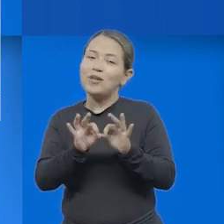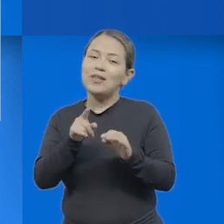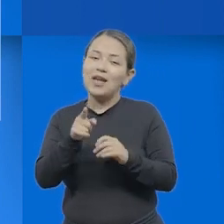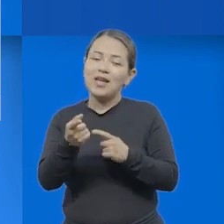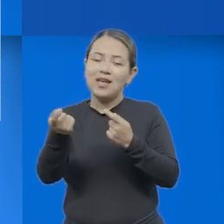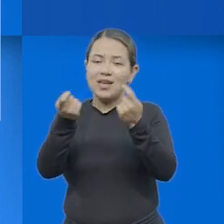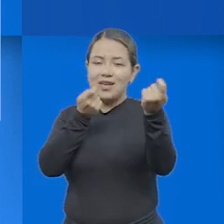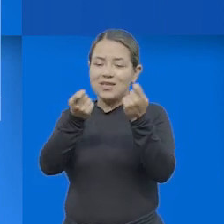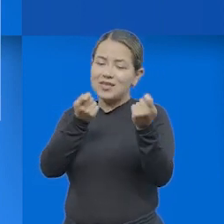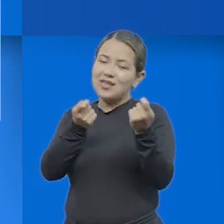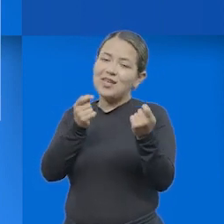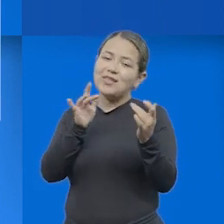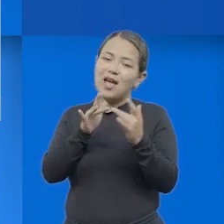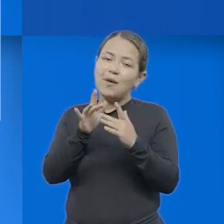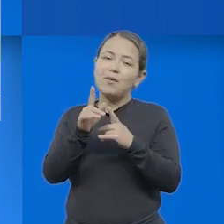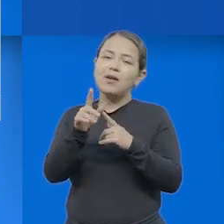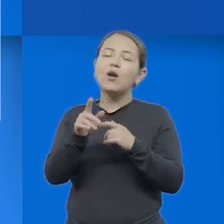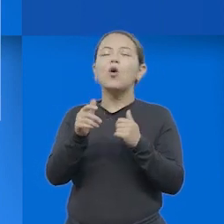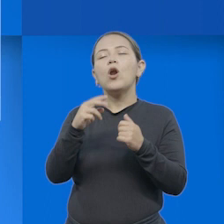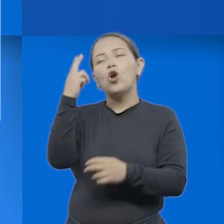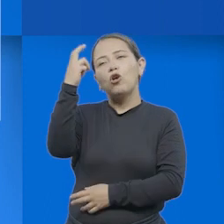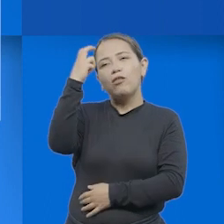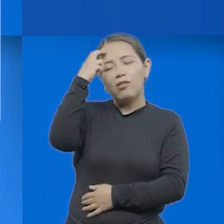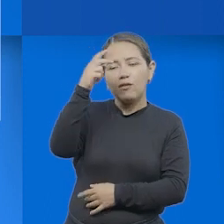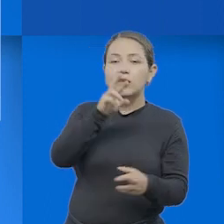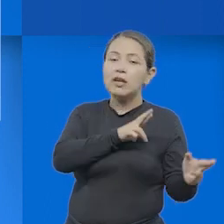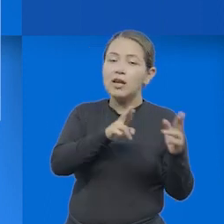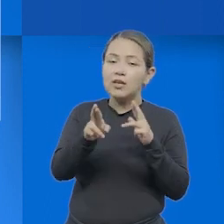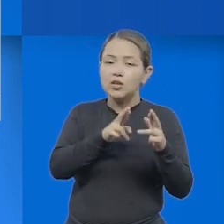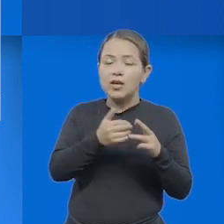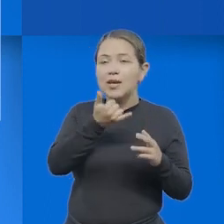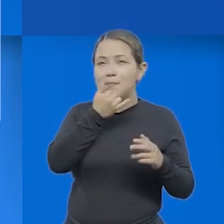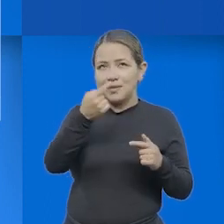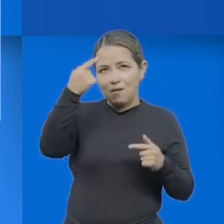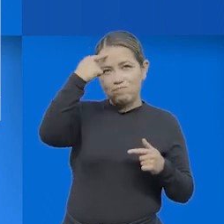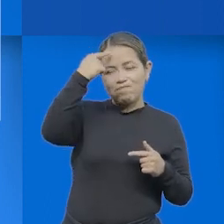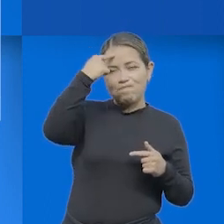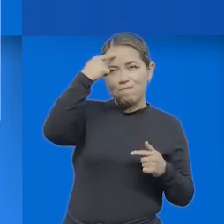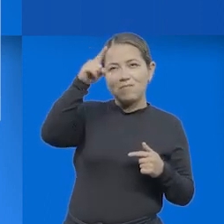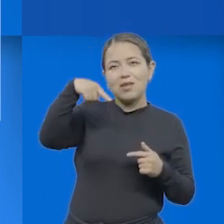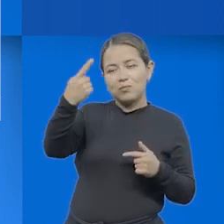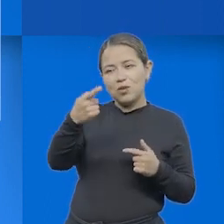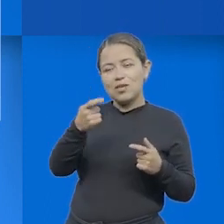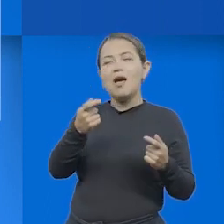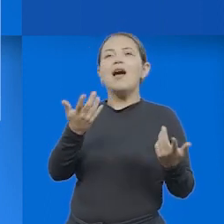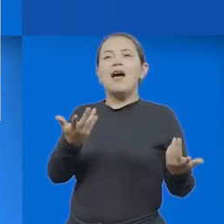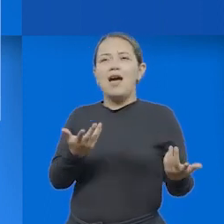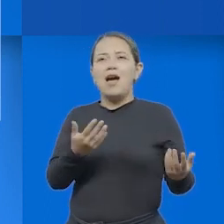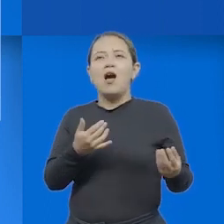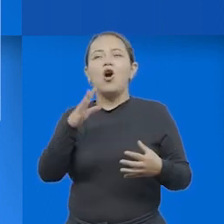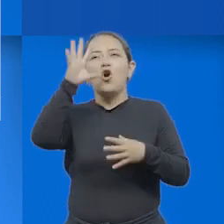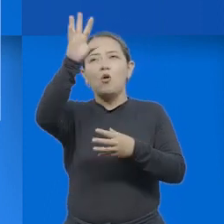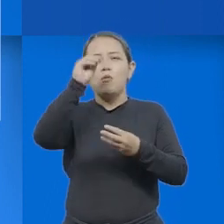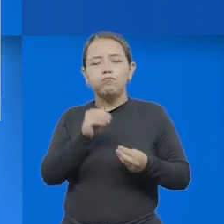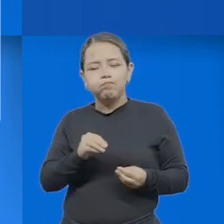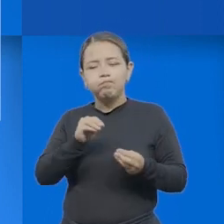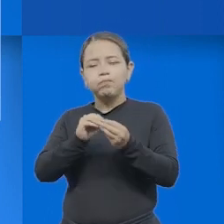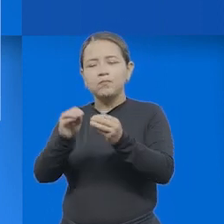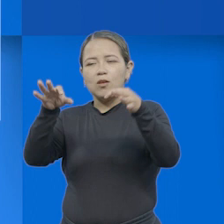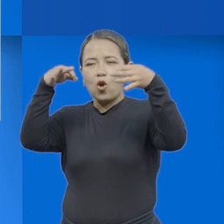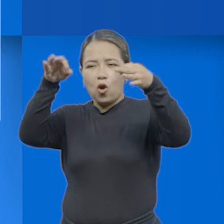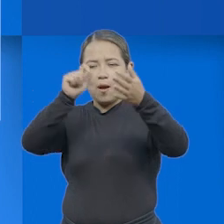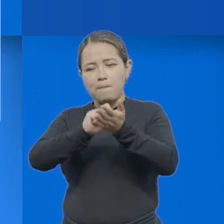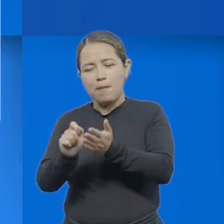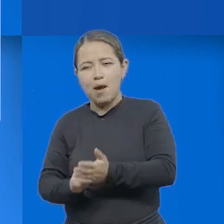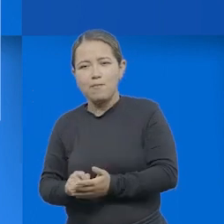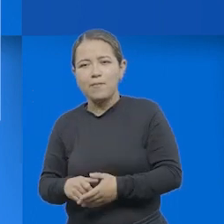vamos a unas estrategias que están relacionadas con unas estrategias cognitivas, porque es lo que sucede en nuestra mente, y que luego vamos a llevar allá a